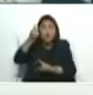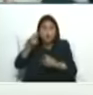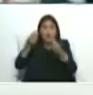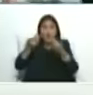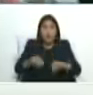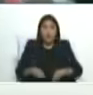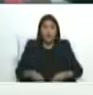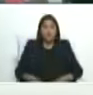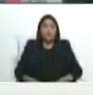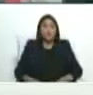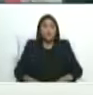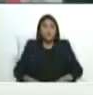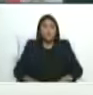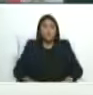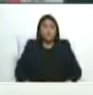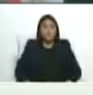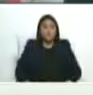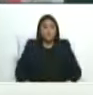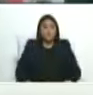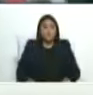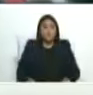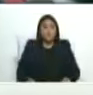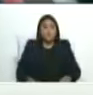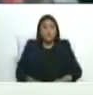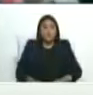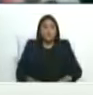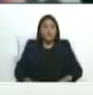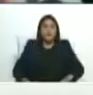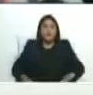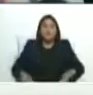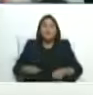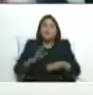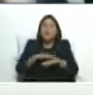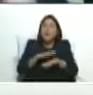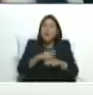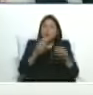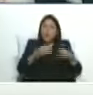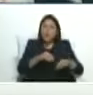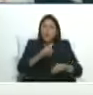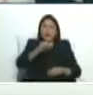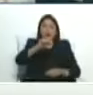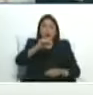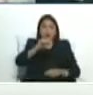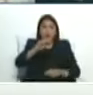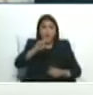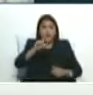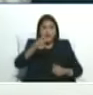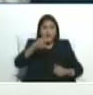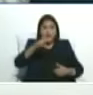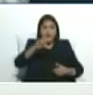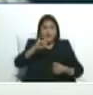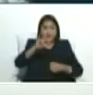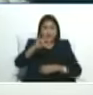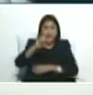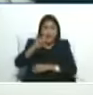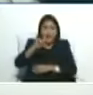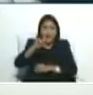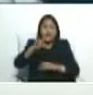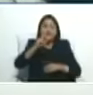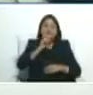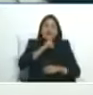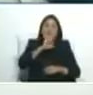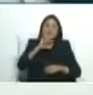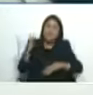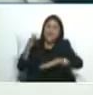lo que llamamos el acuerdo de Arguil ¿por qué Arguil? porque Arguil es el nombre del aeropuerto y